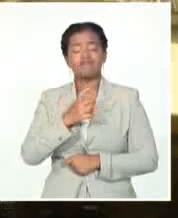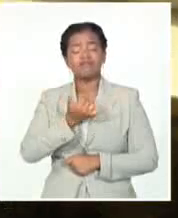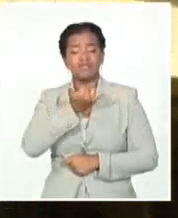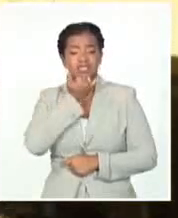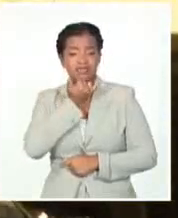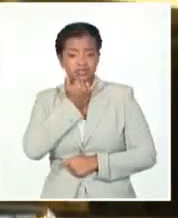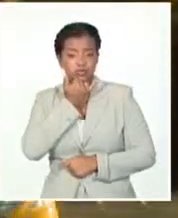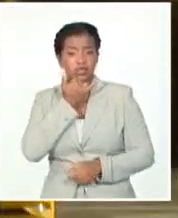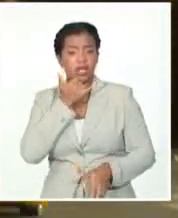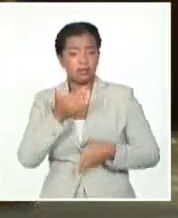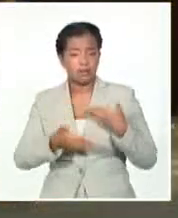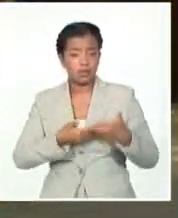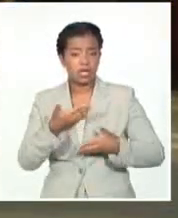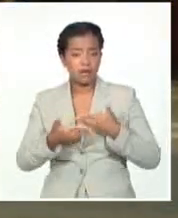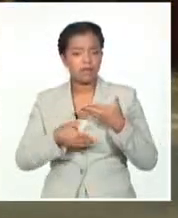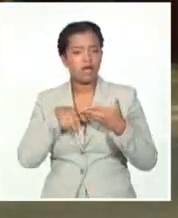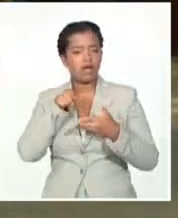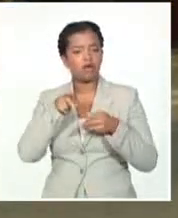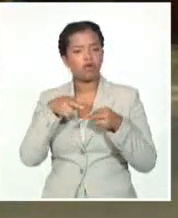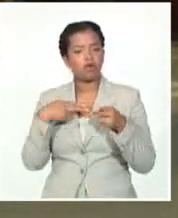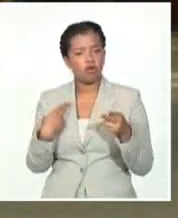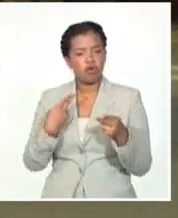y expresó su confianza en que sabrán vencerlas.